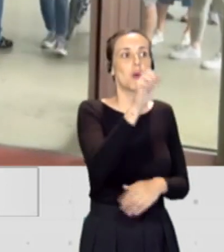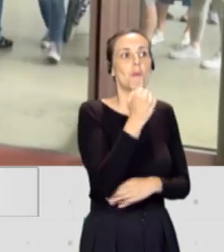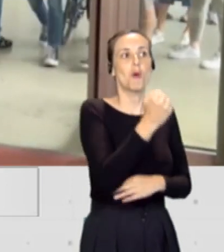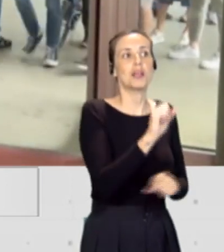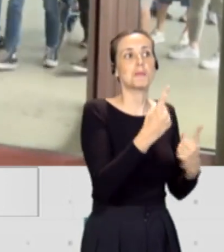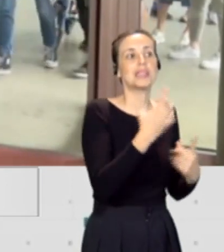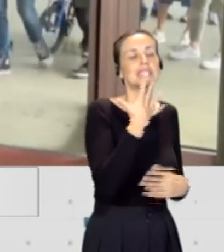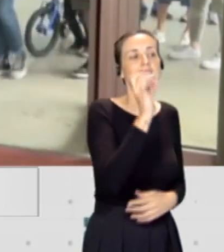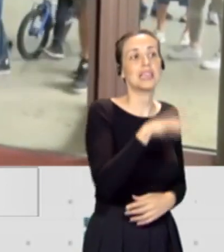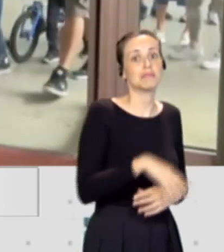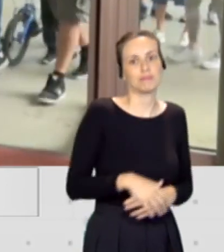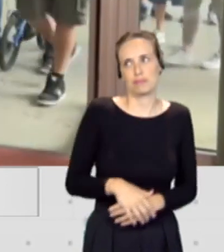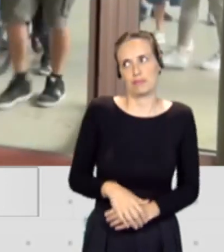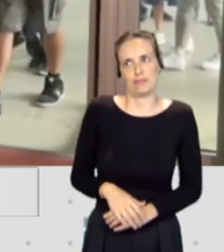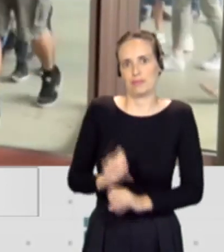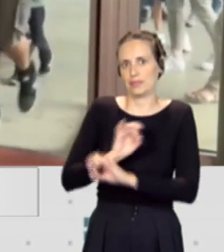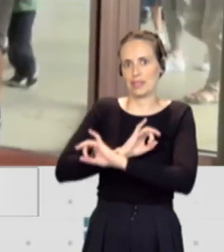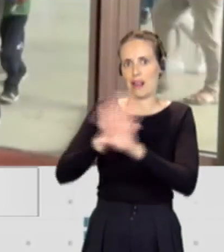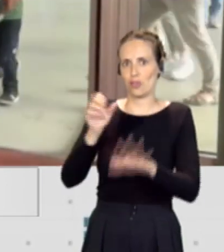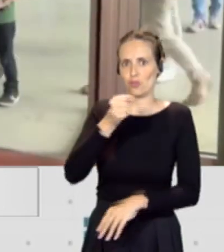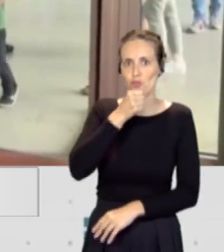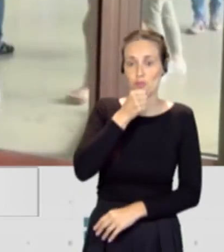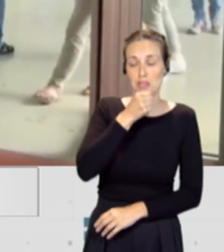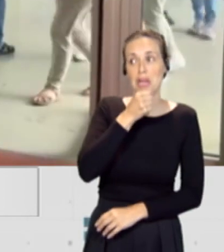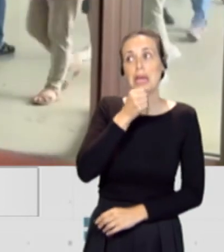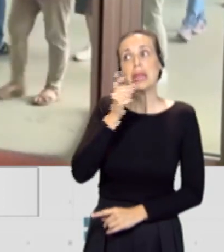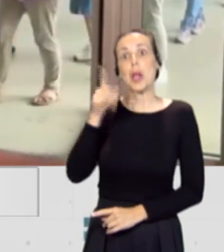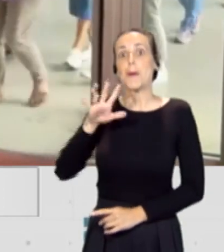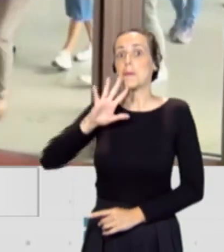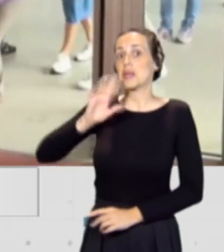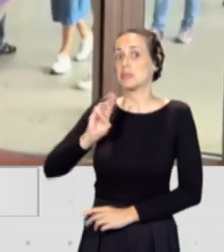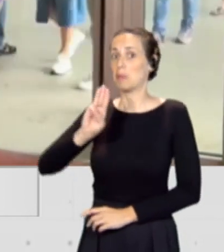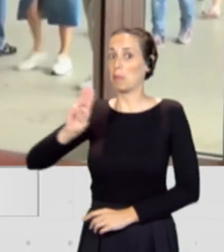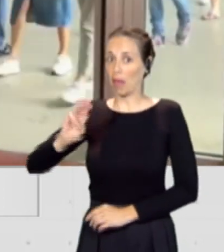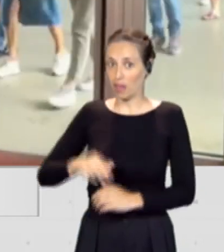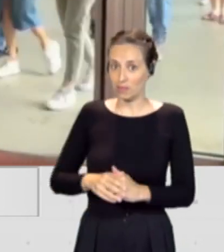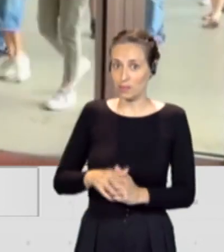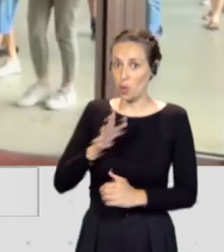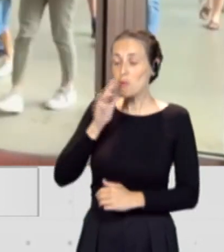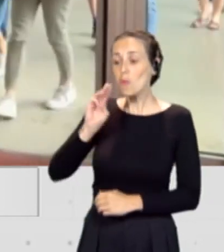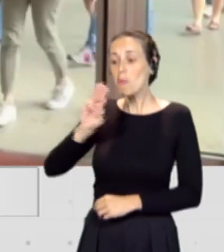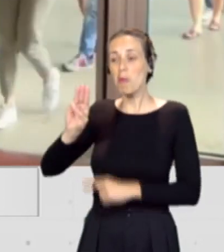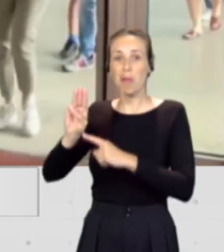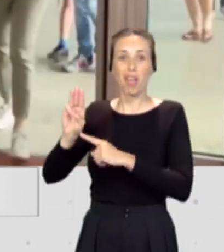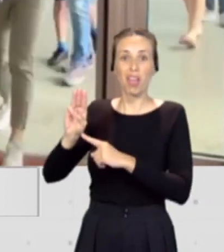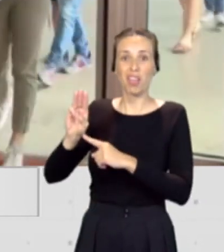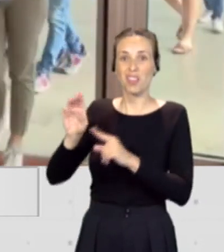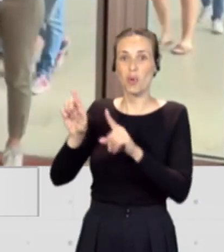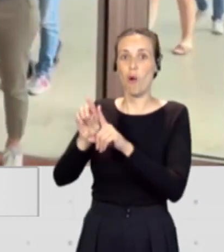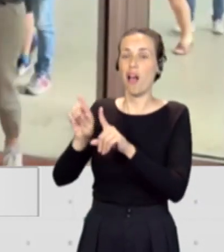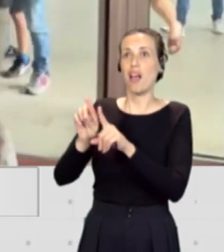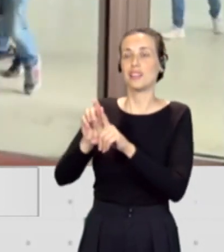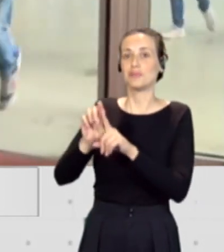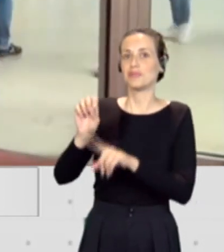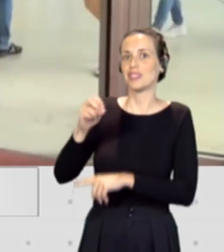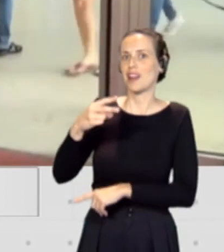duda que al Partido Socialista y por lo que se ve también que al Partido Popular. No porque el Partido Popular al final haya tenido ese resultado